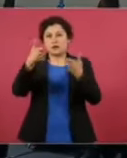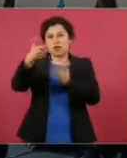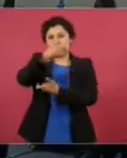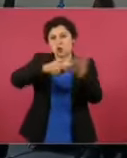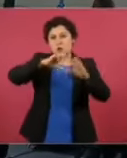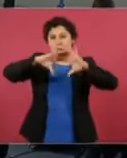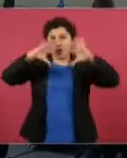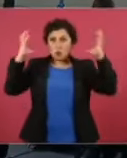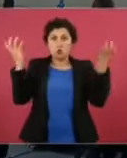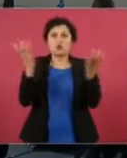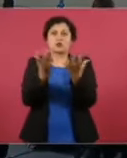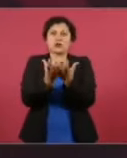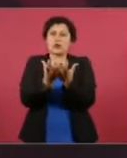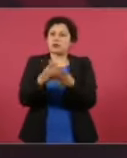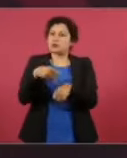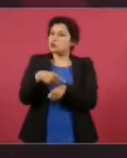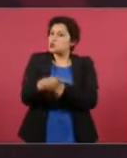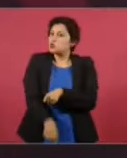anda bien.